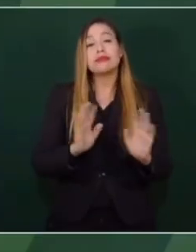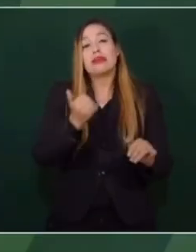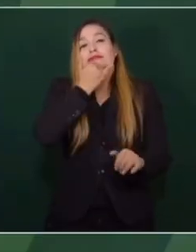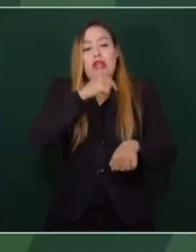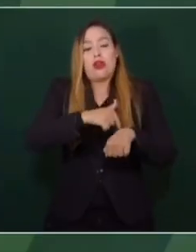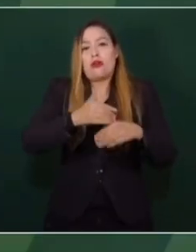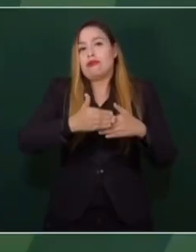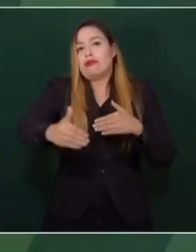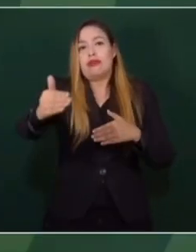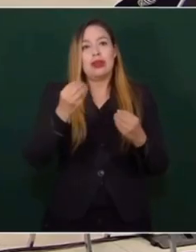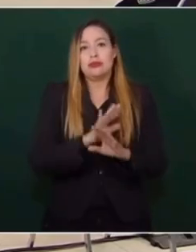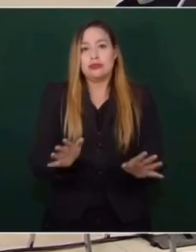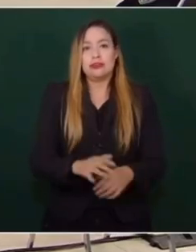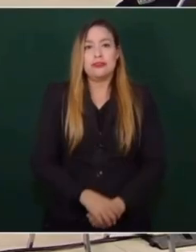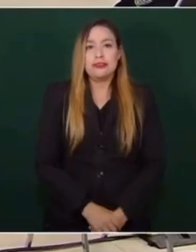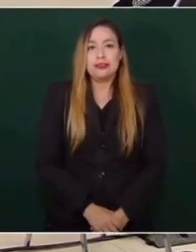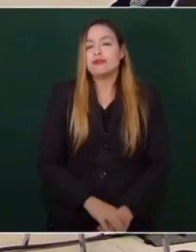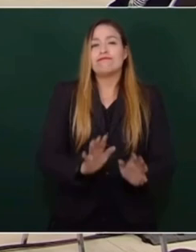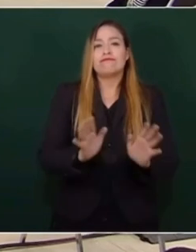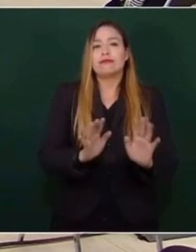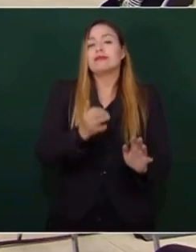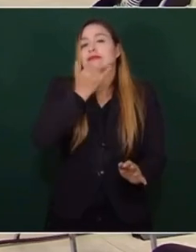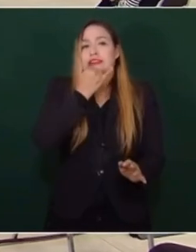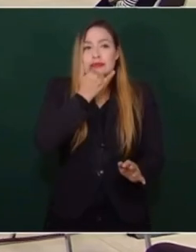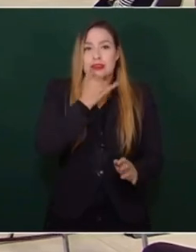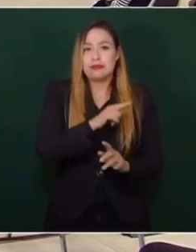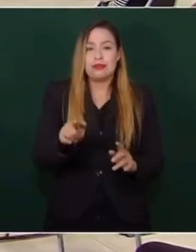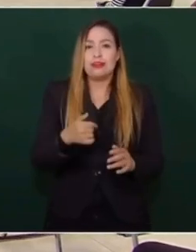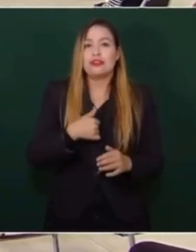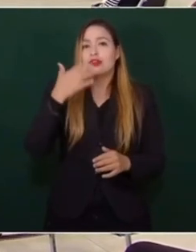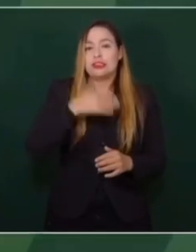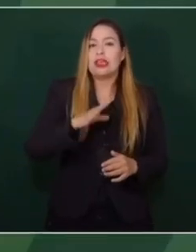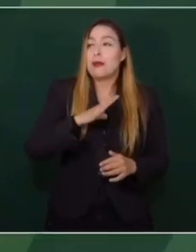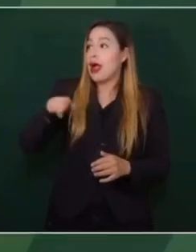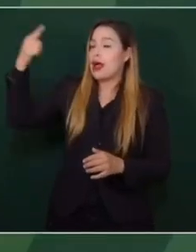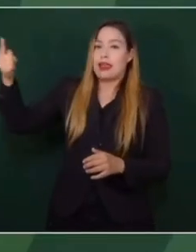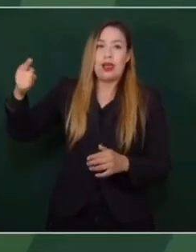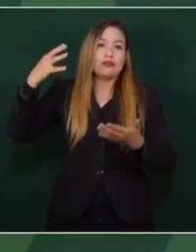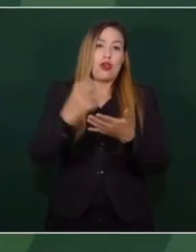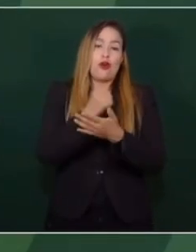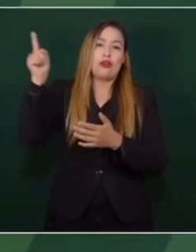Mucho, ahora sí. No, no, al contrario. Va a ser un triunfo del presidente Biden.